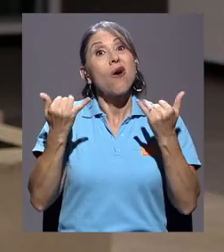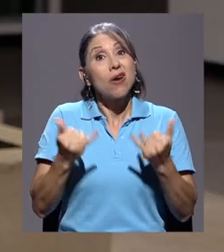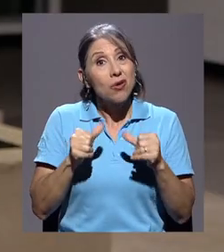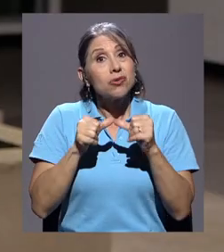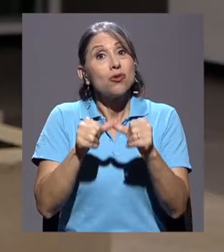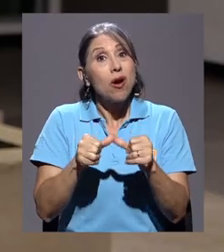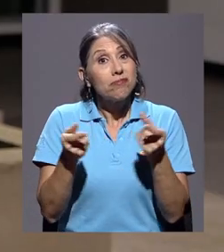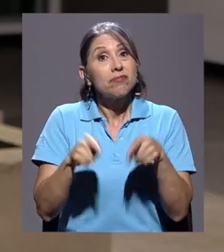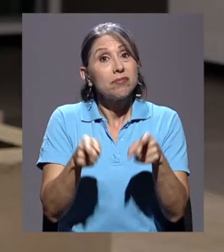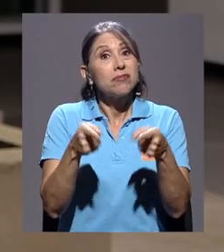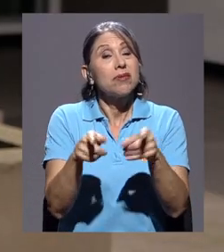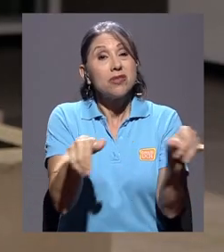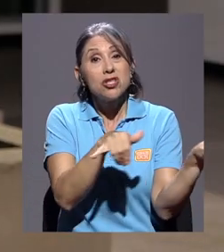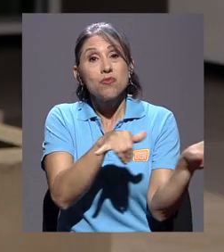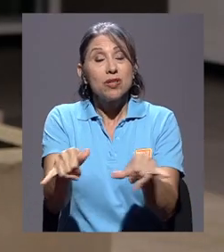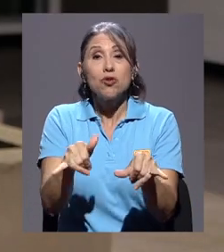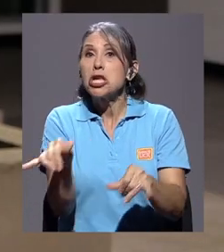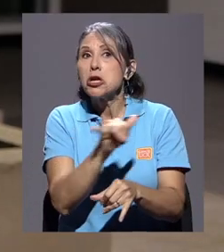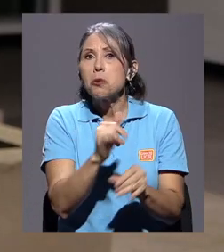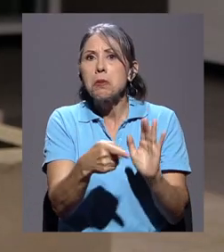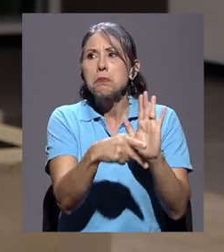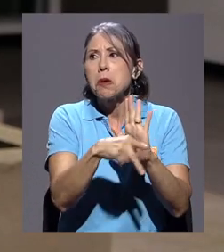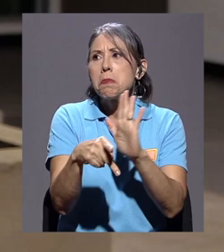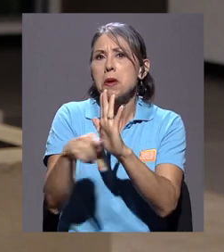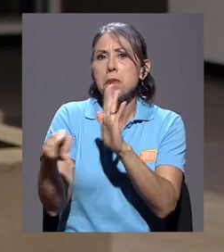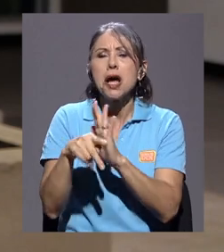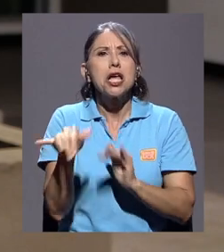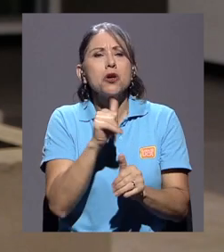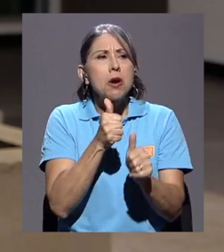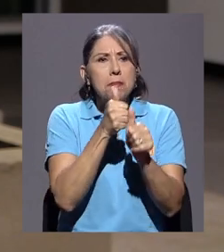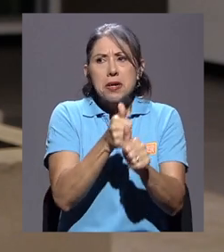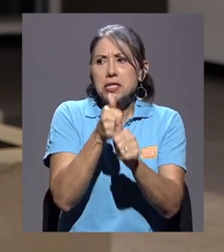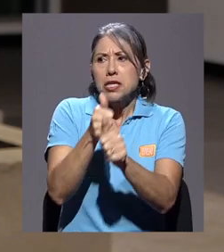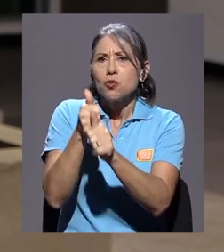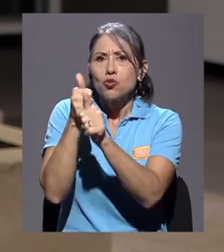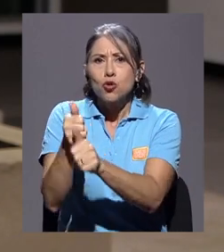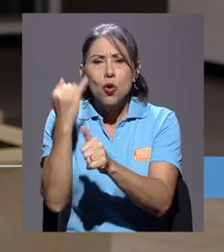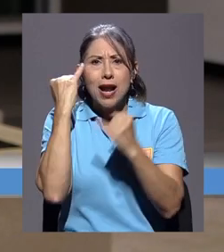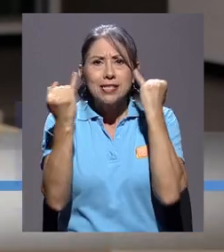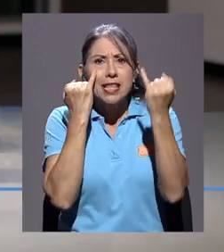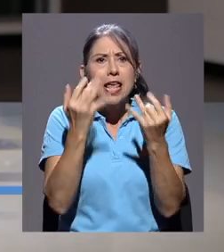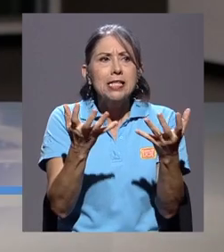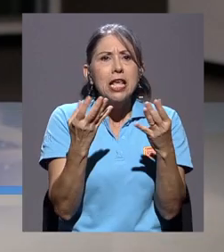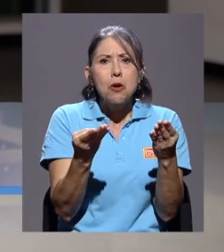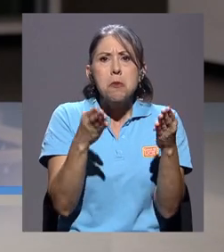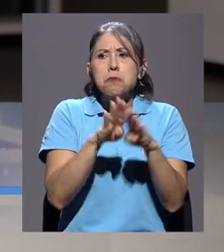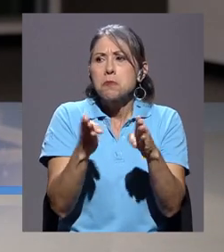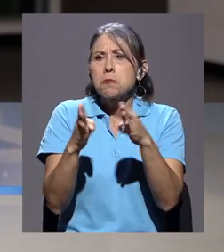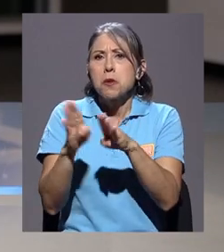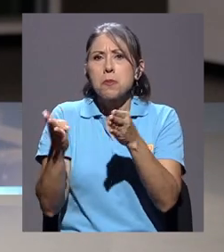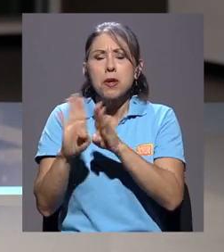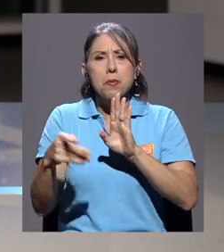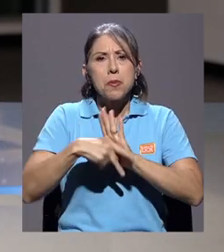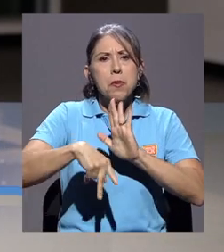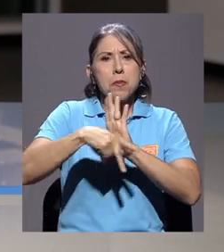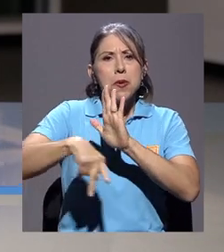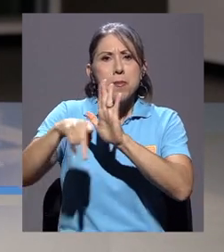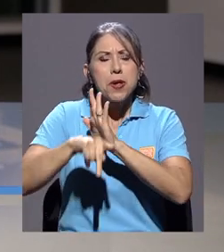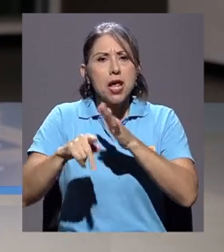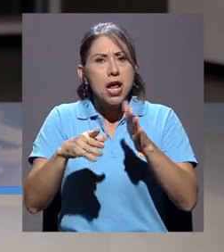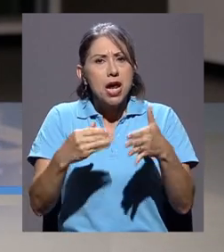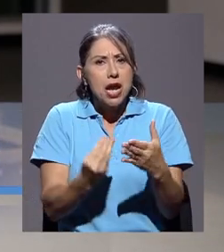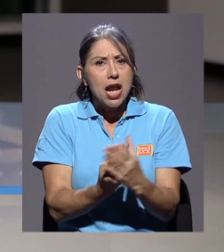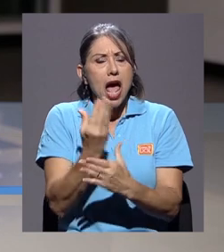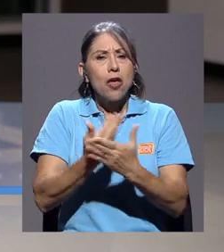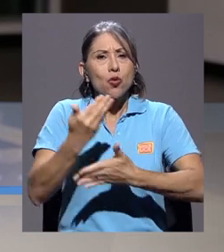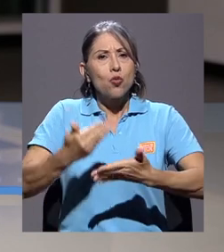y se sigue dando la censura, se sigue dando la persecución a las ideas, se siguen creando nuevas